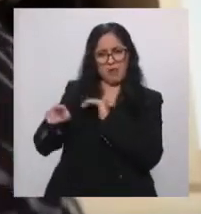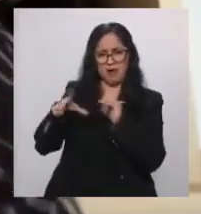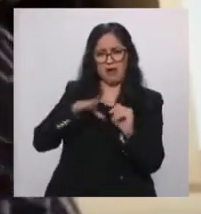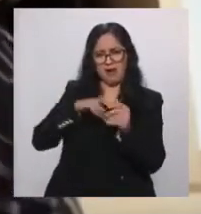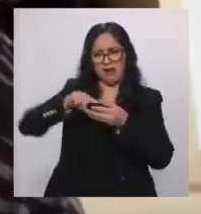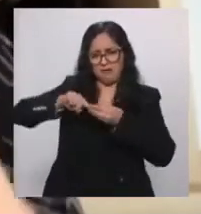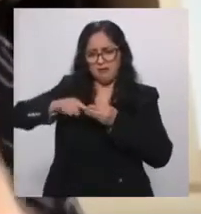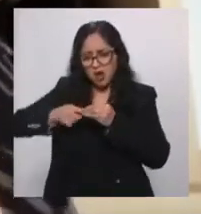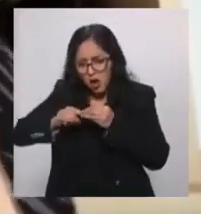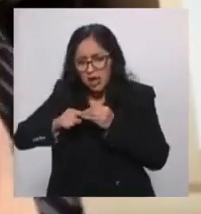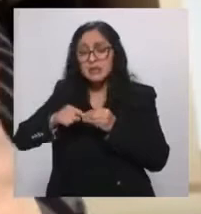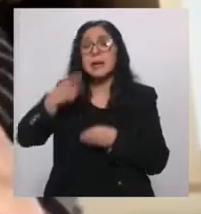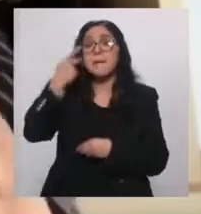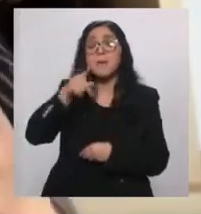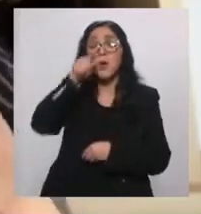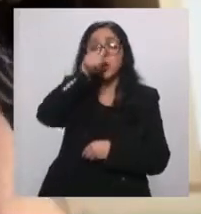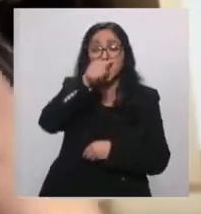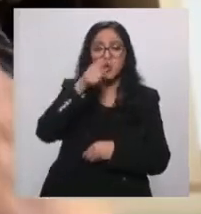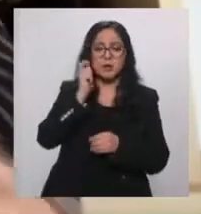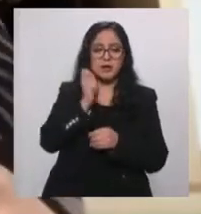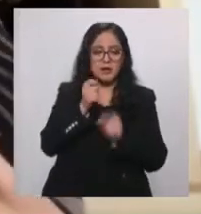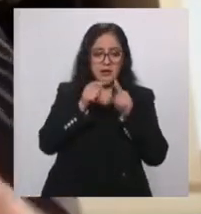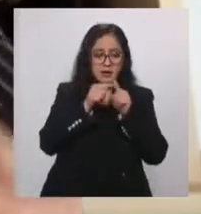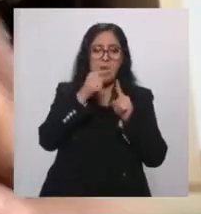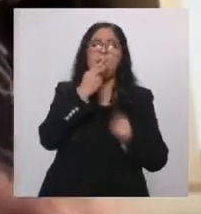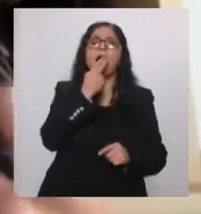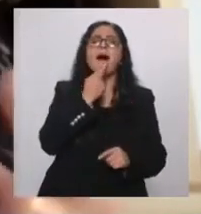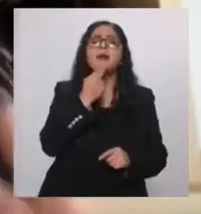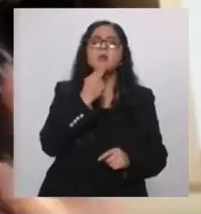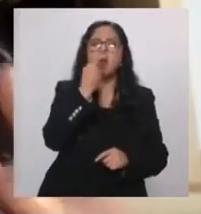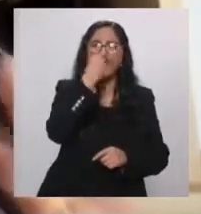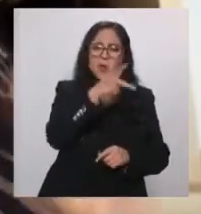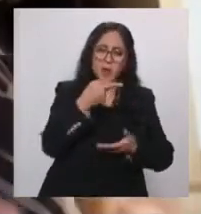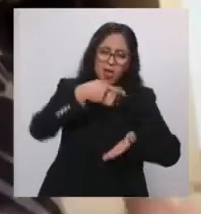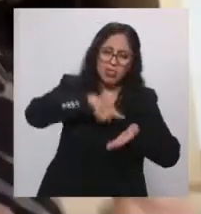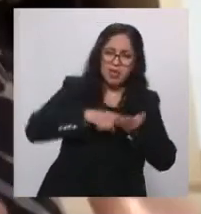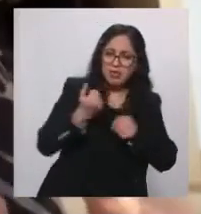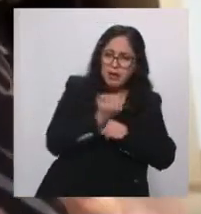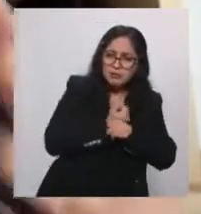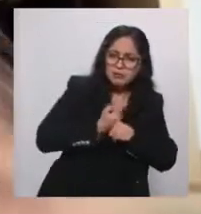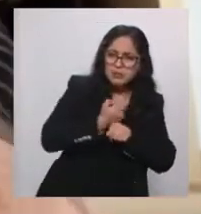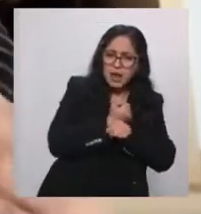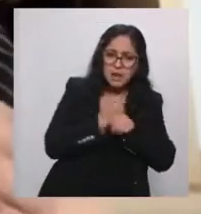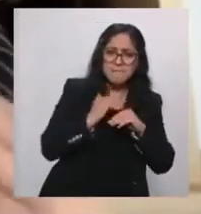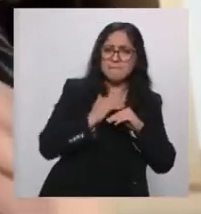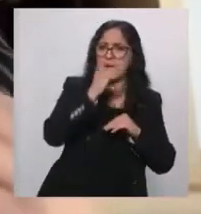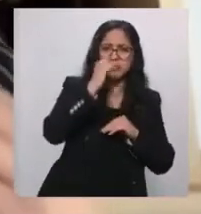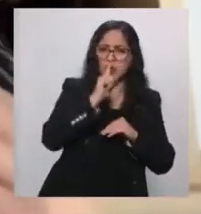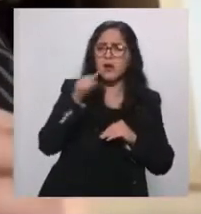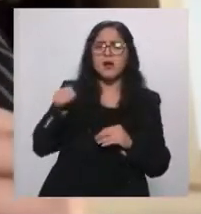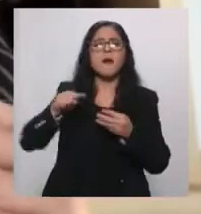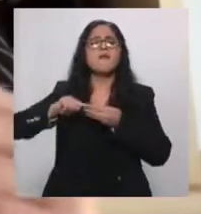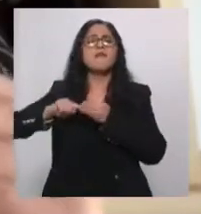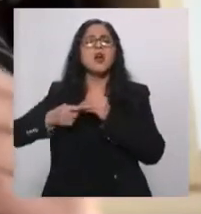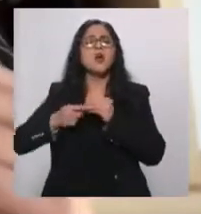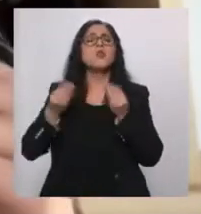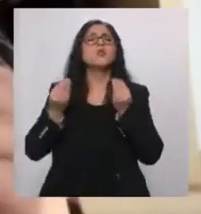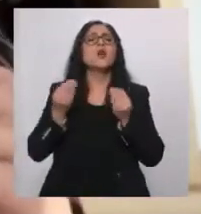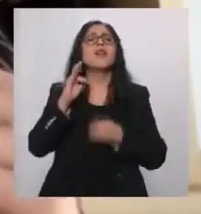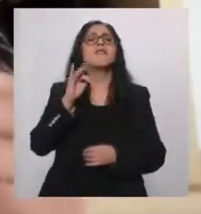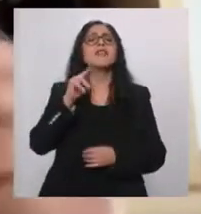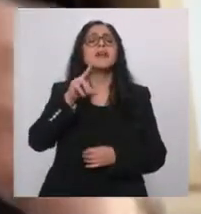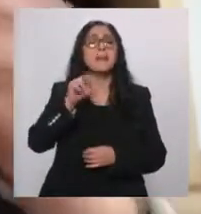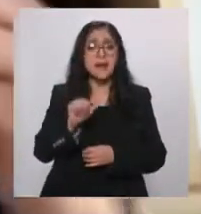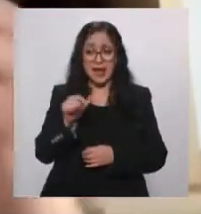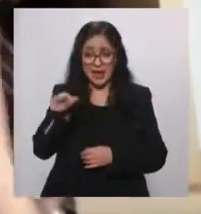glucosa en sangre. Es decir, los frijoles tienen tanta fibra que esos hidratos de carbono van a provocar